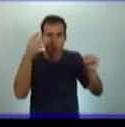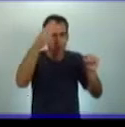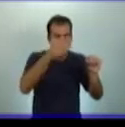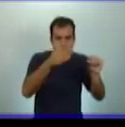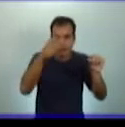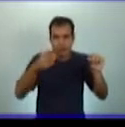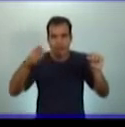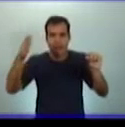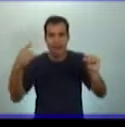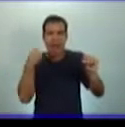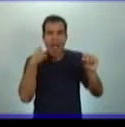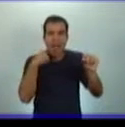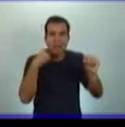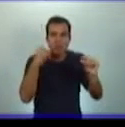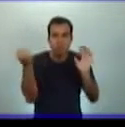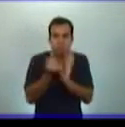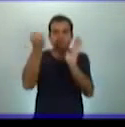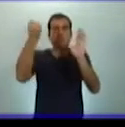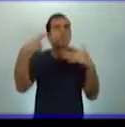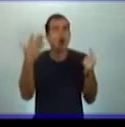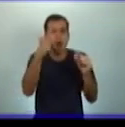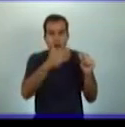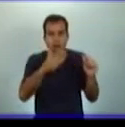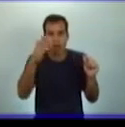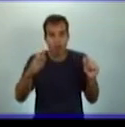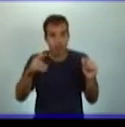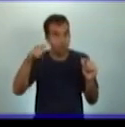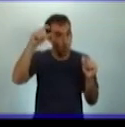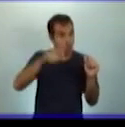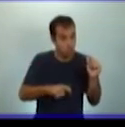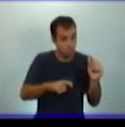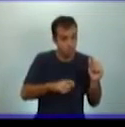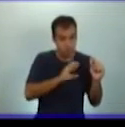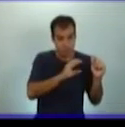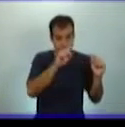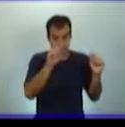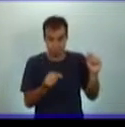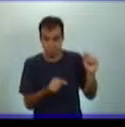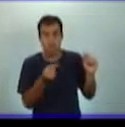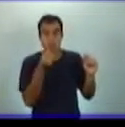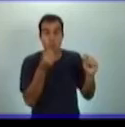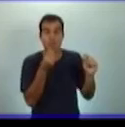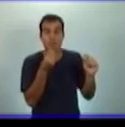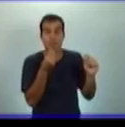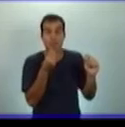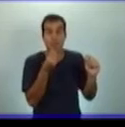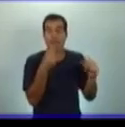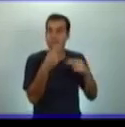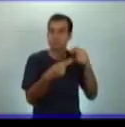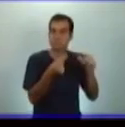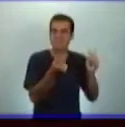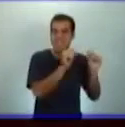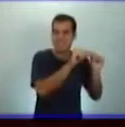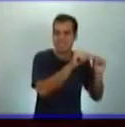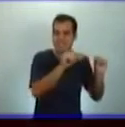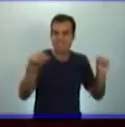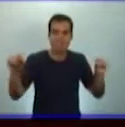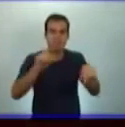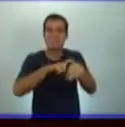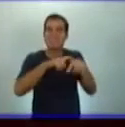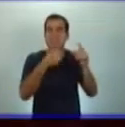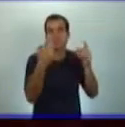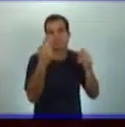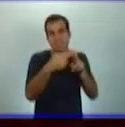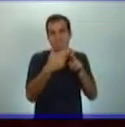Esta actividad última te permite trabajar, si lo deseas, con la línea del tiempo de la